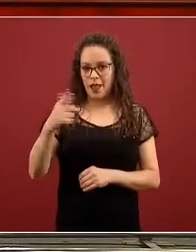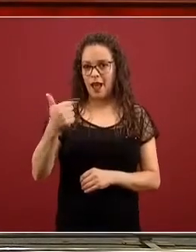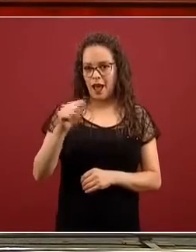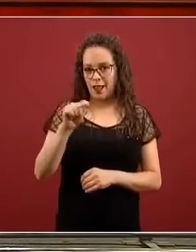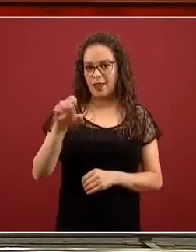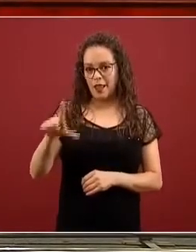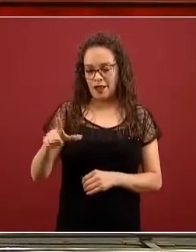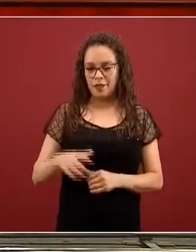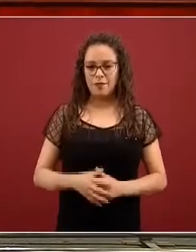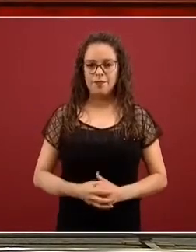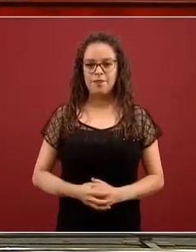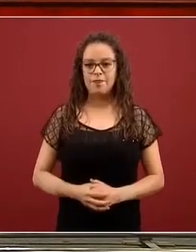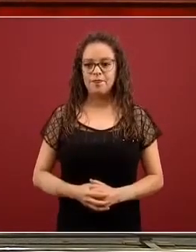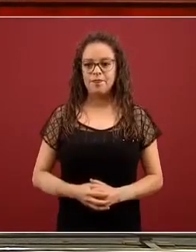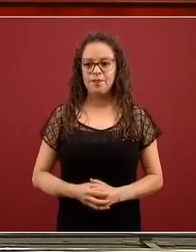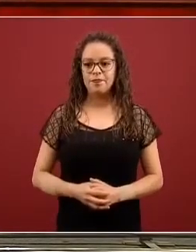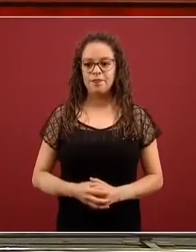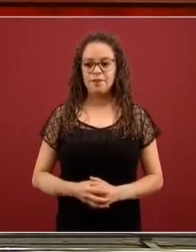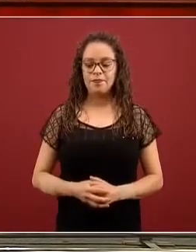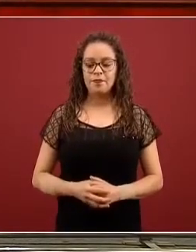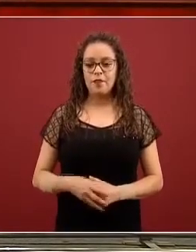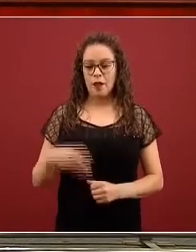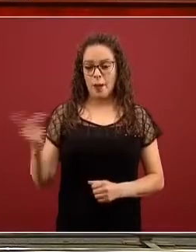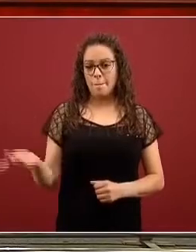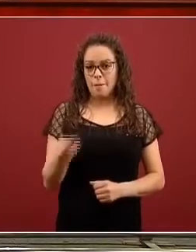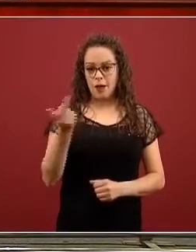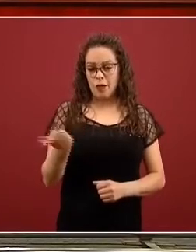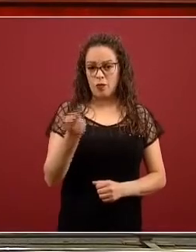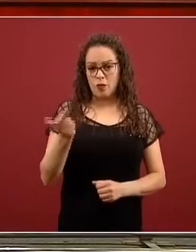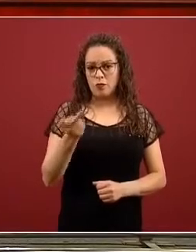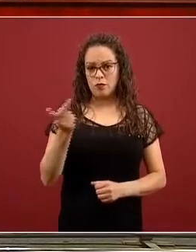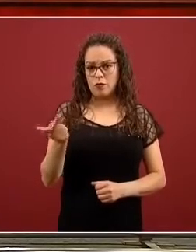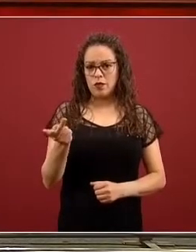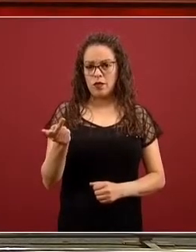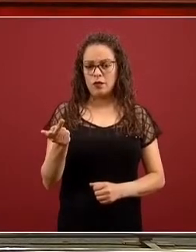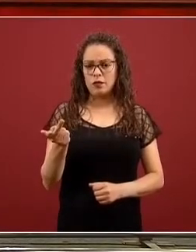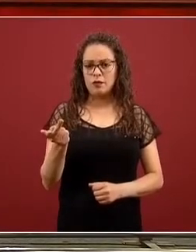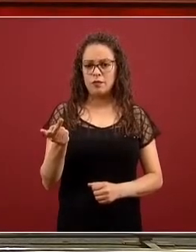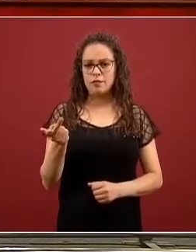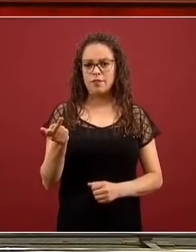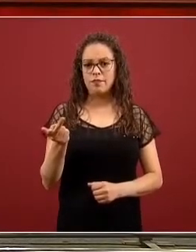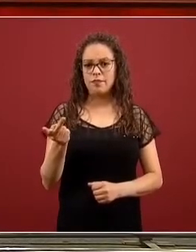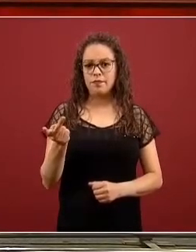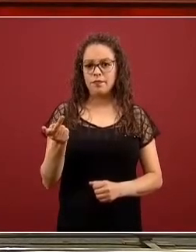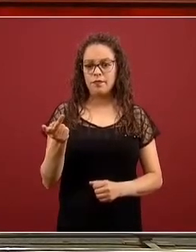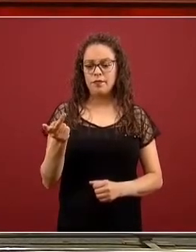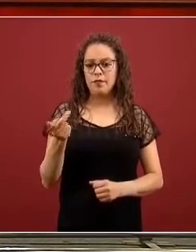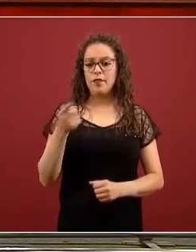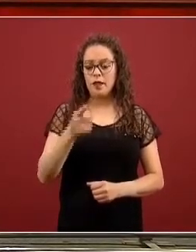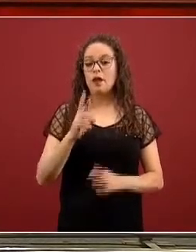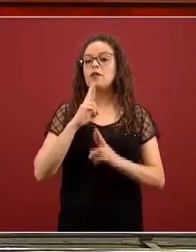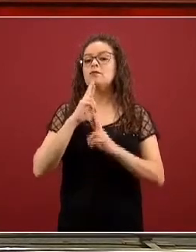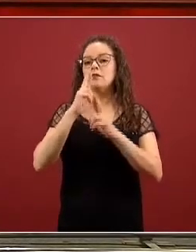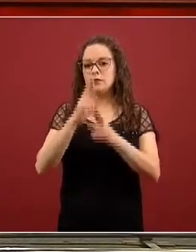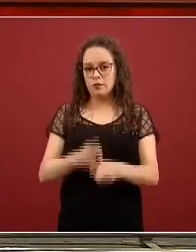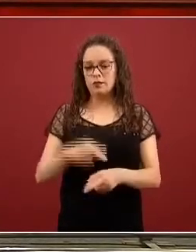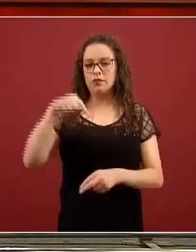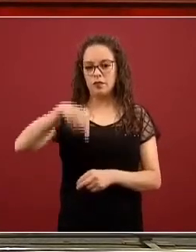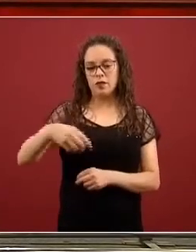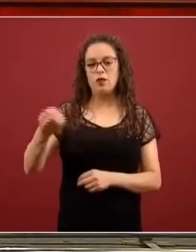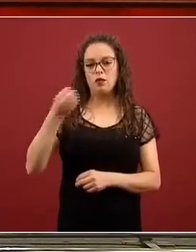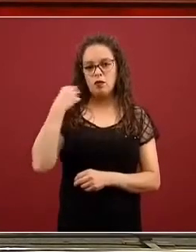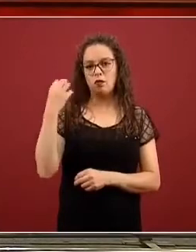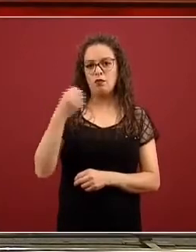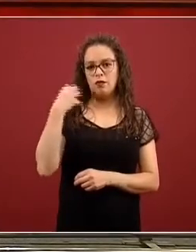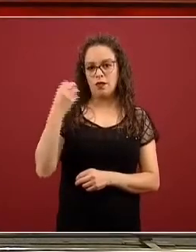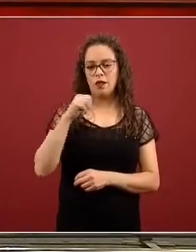a su lado. Las preguntas serán contestadas en la conferencia de prensa de las 19 horas del jueves, si no me